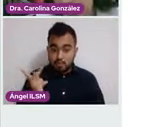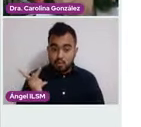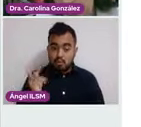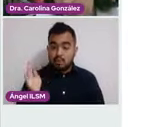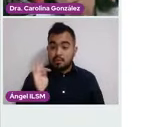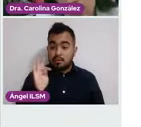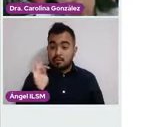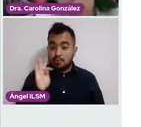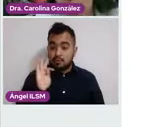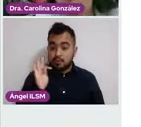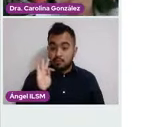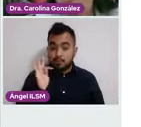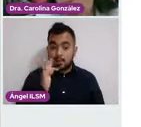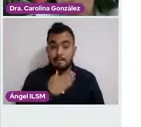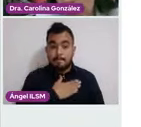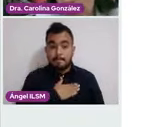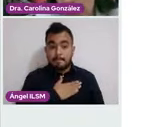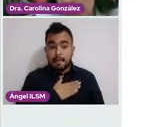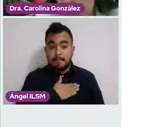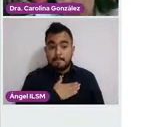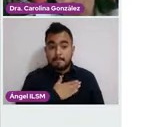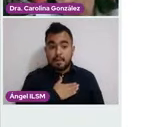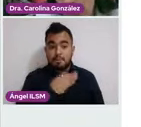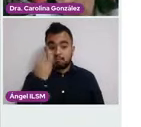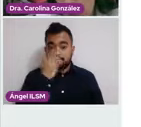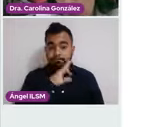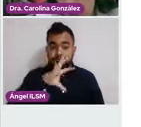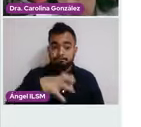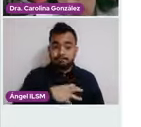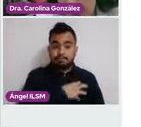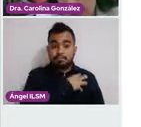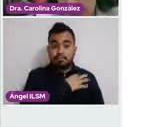implantes mamarios aumenta la posibilidad de tener en futuro cáncer de mama.